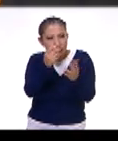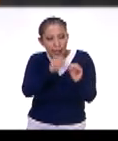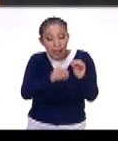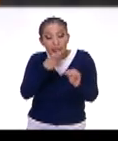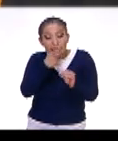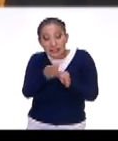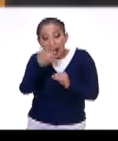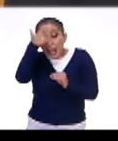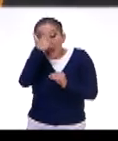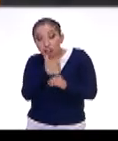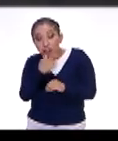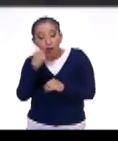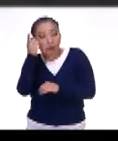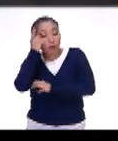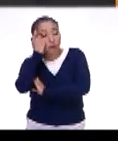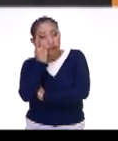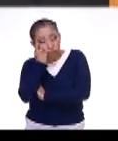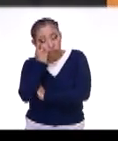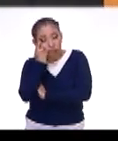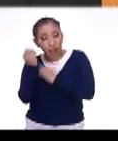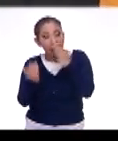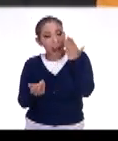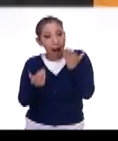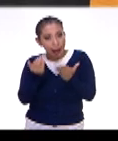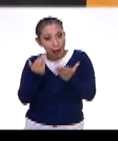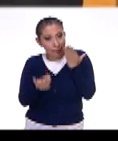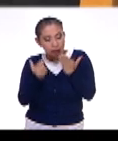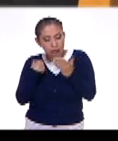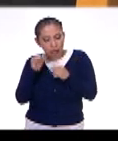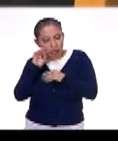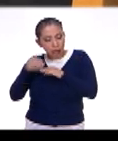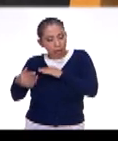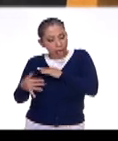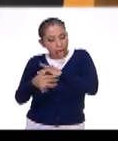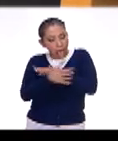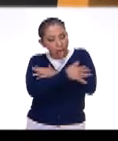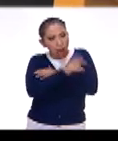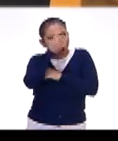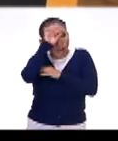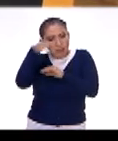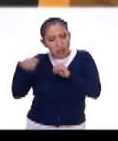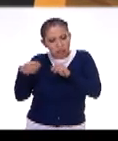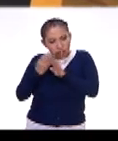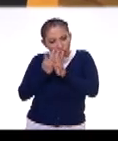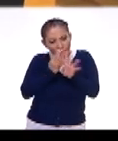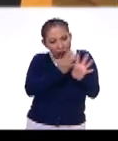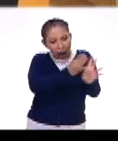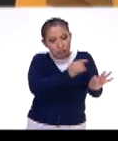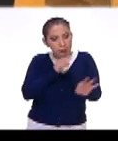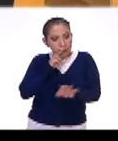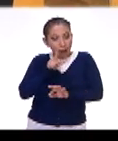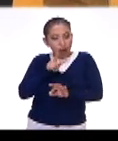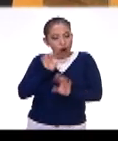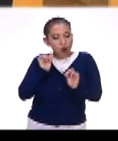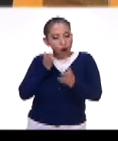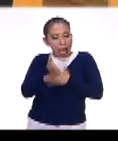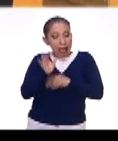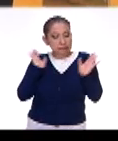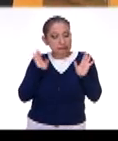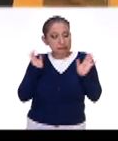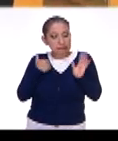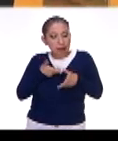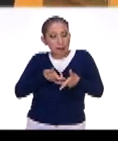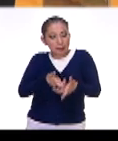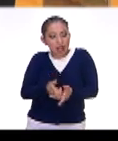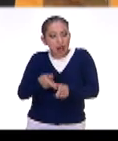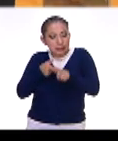cómo en las noches cuando dormían, a veces cruzaban muchísimas hormigas y decía lo mejor es no interrumpir su